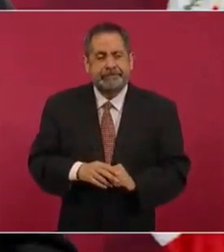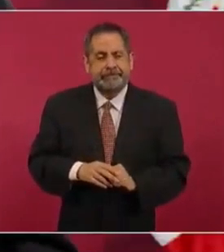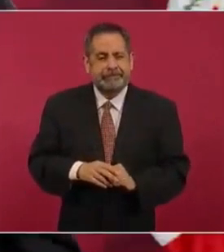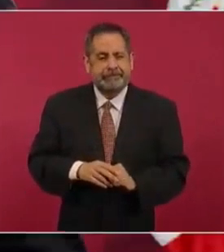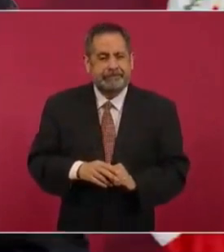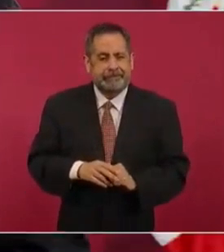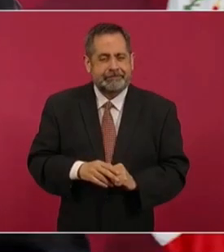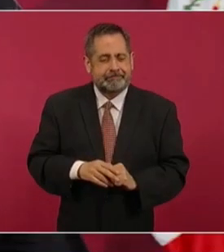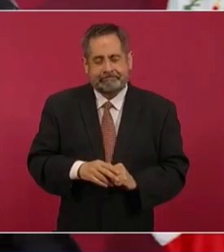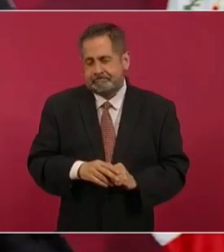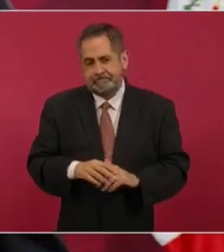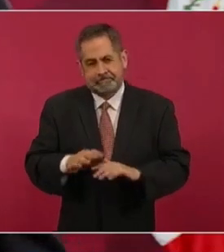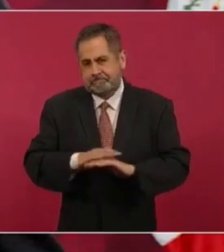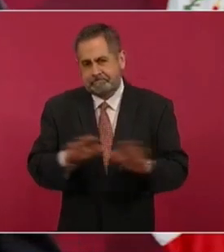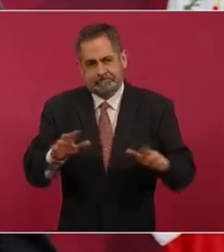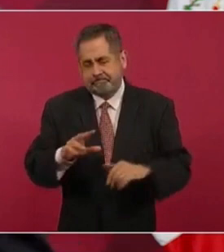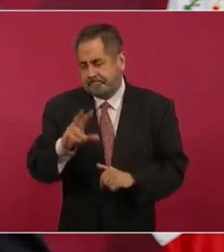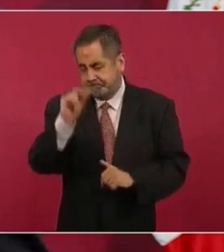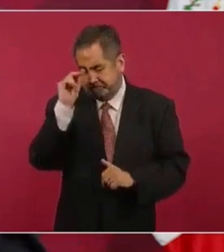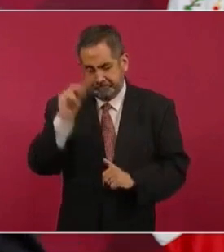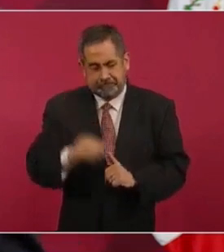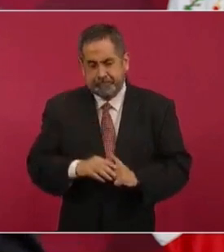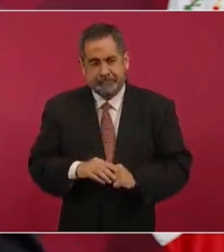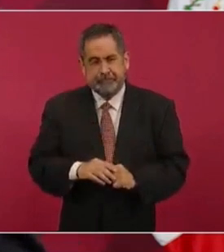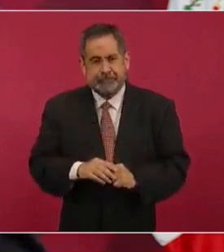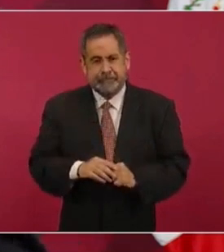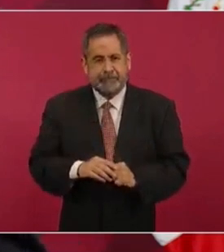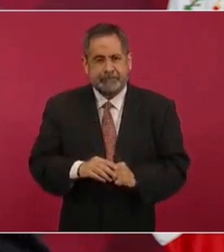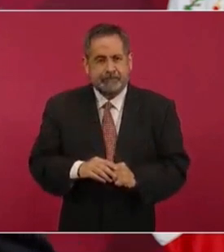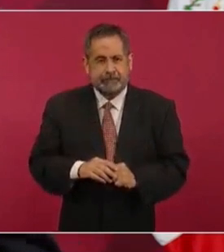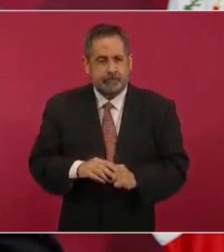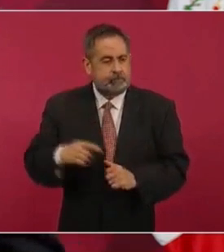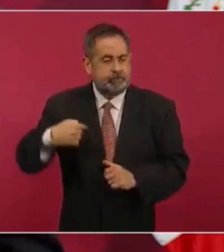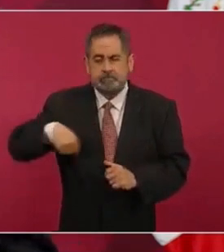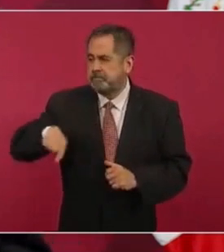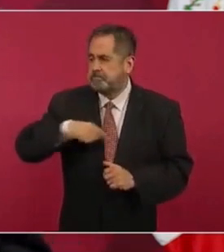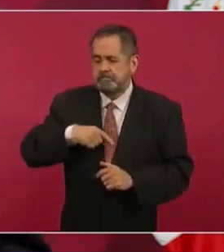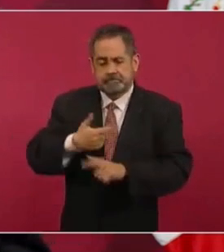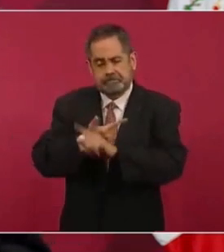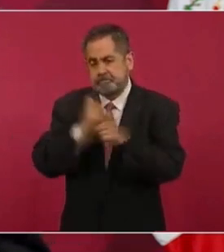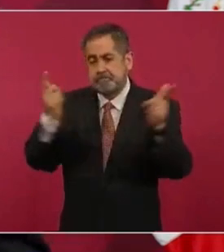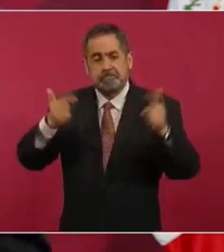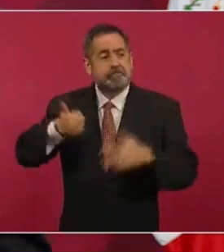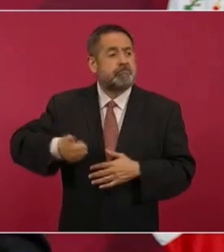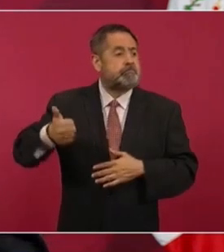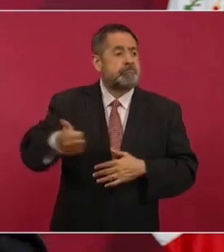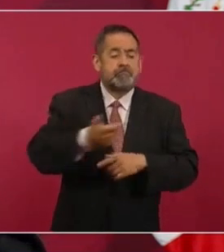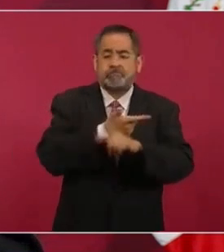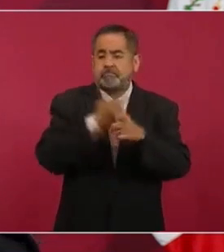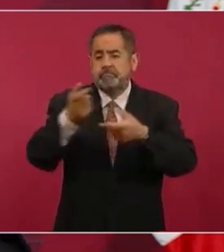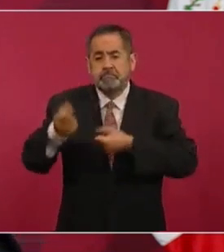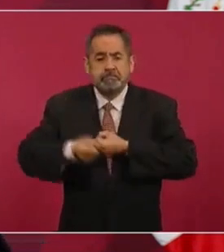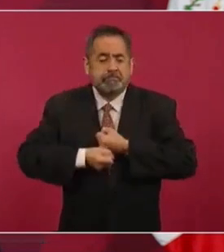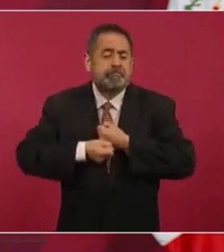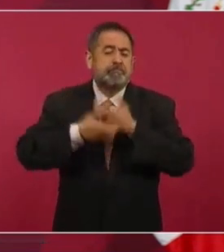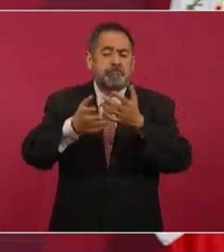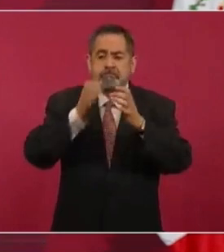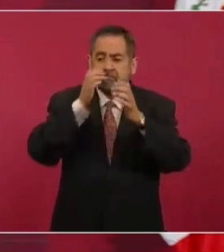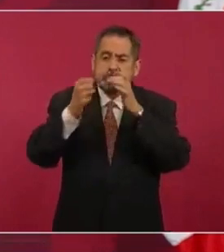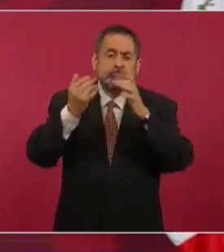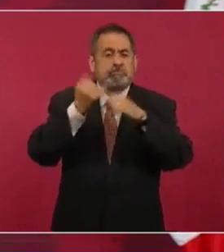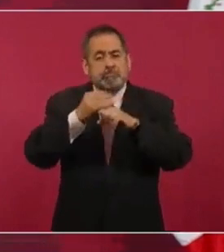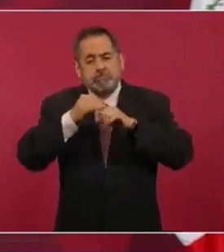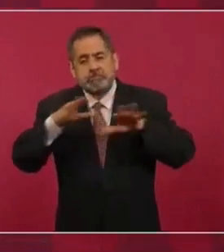No, somos libres todos, la comunicación son